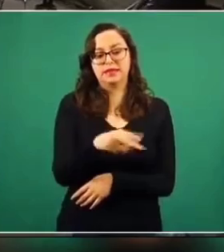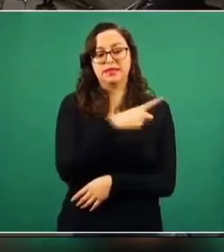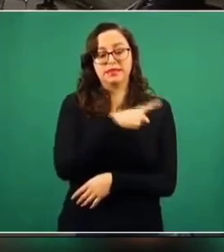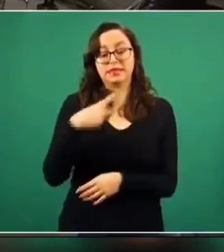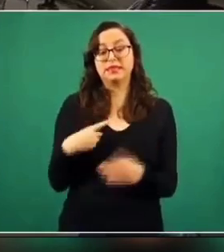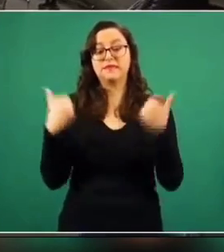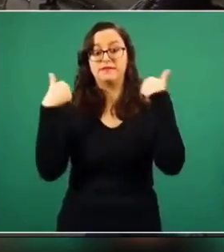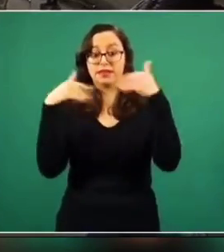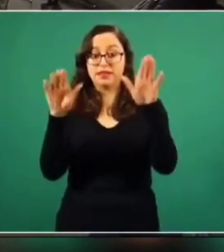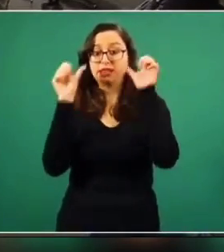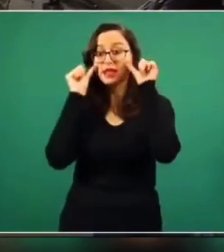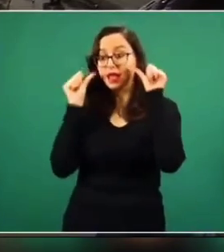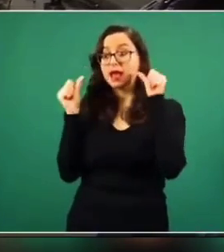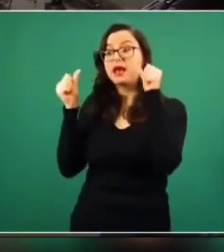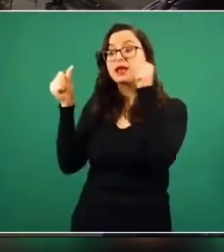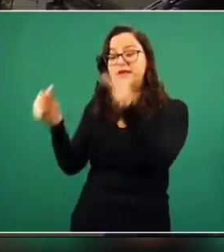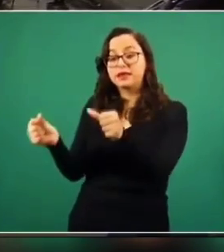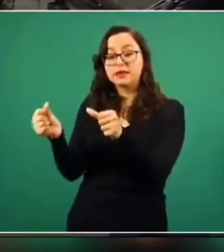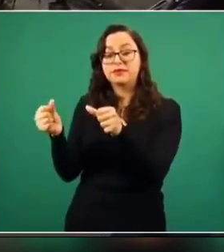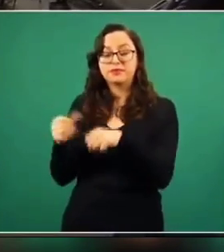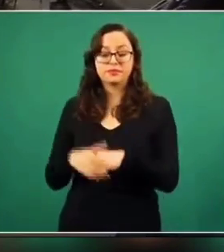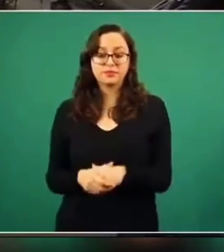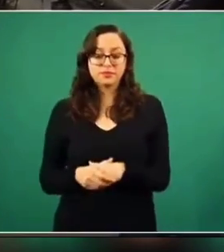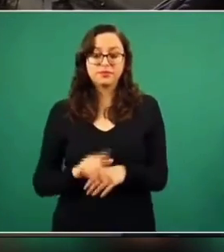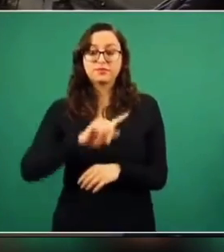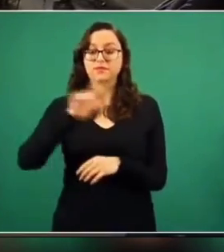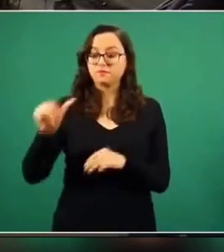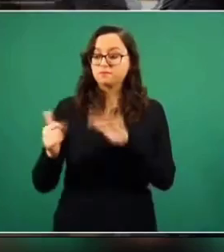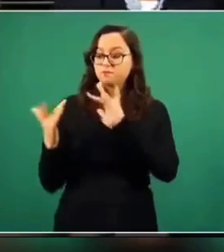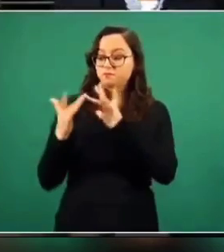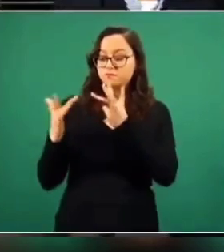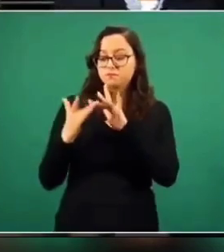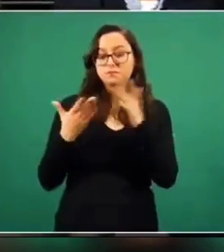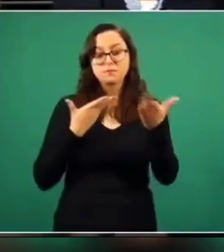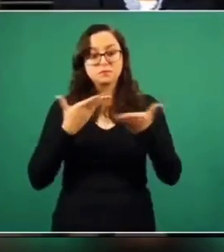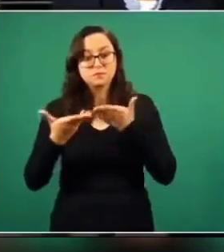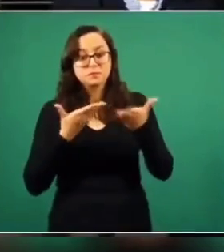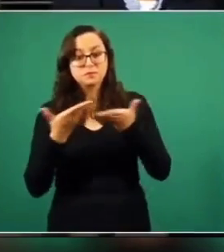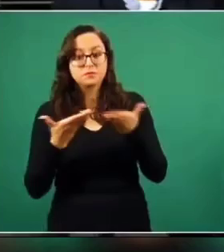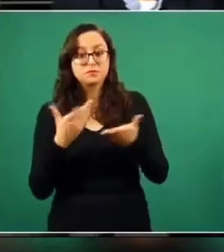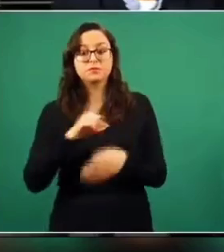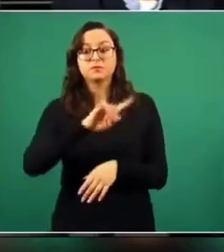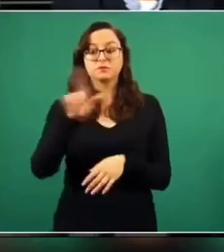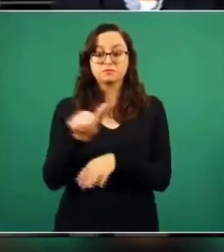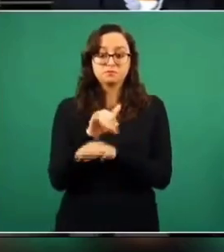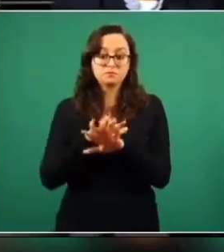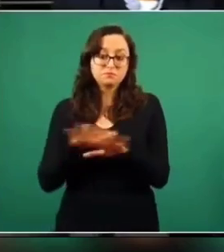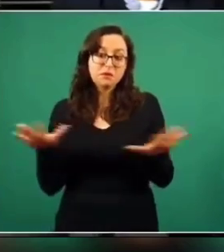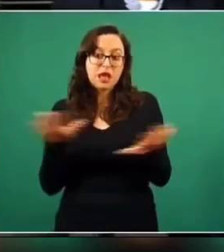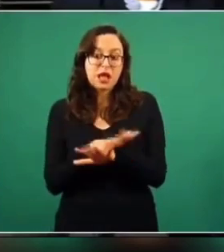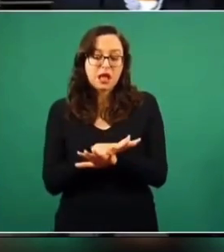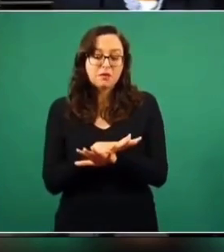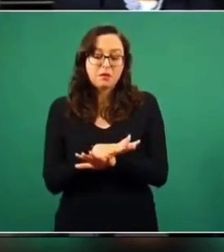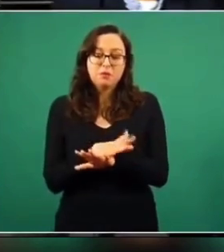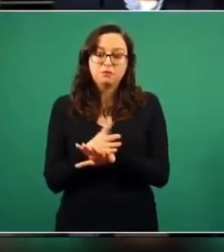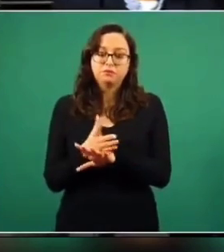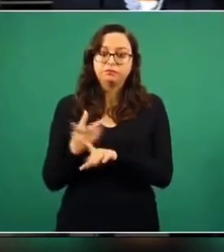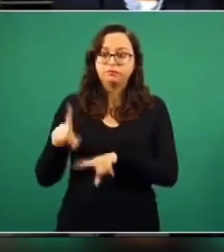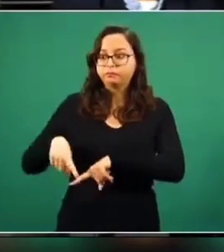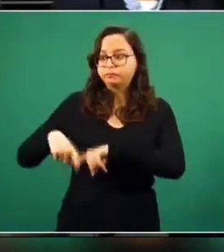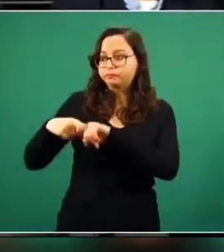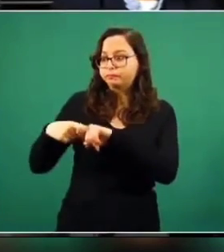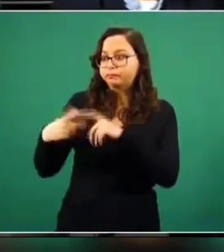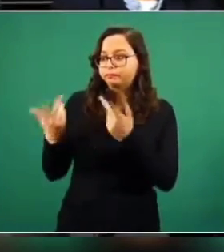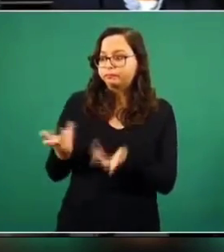Y que ellos… empezamos a tener contacto, pero finalmente se cruzó ya lo del cambio y se quedó en stand-by.